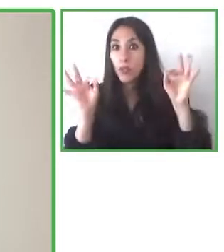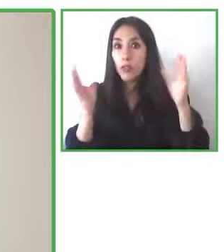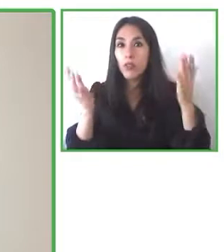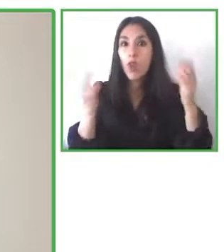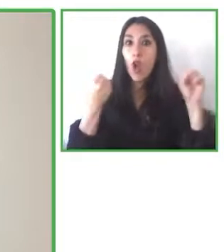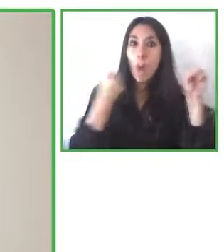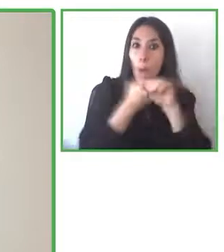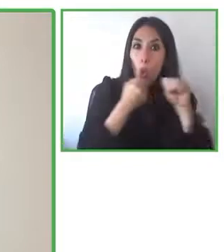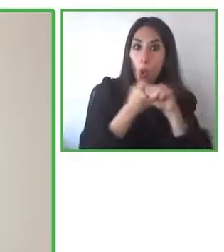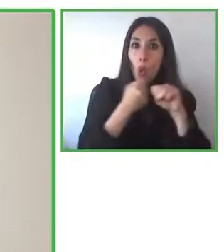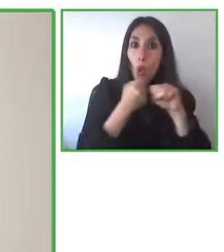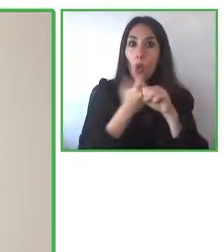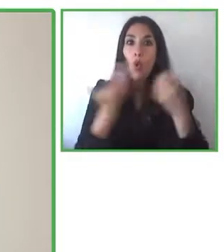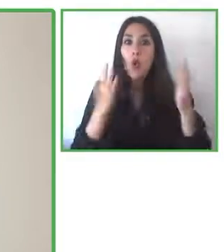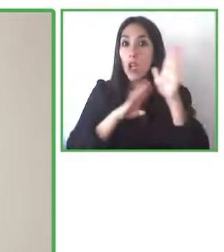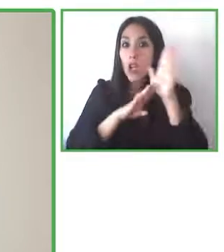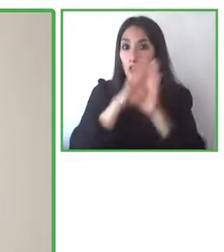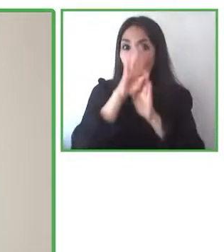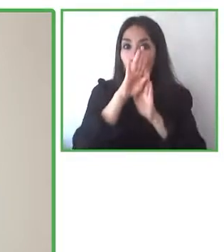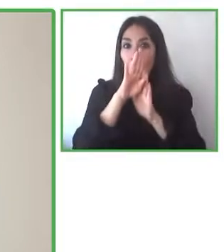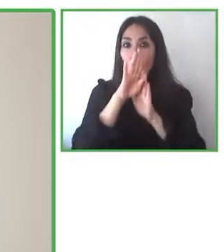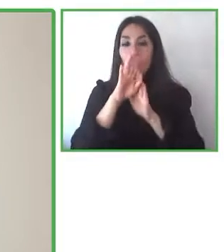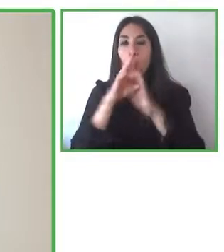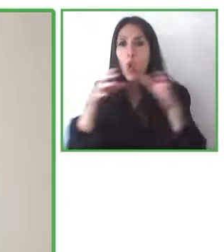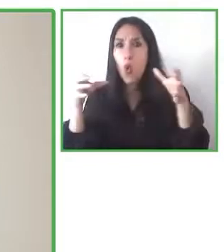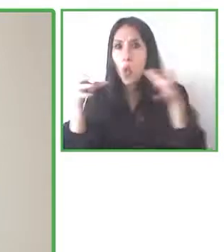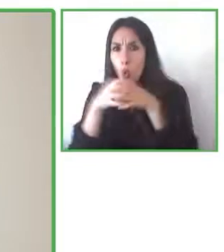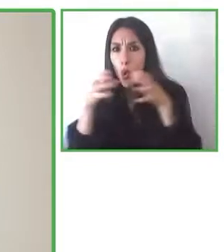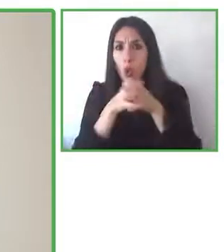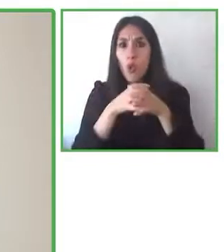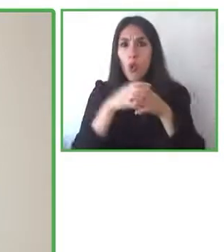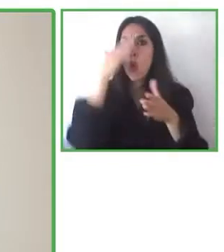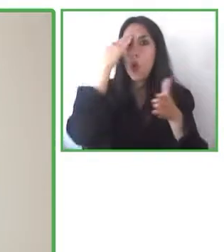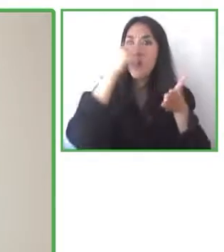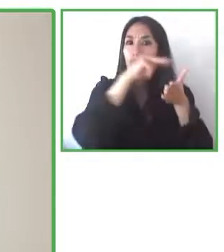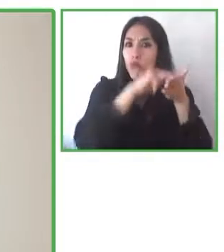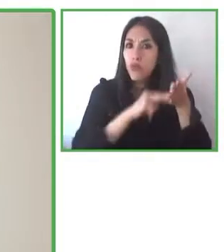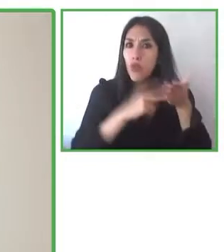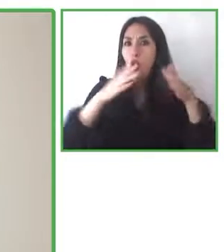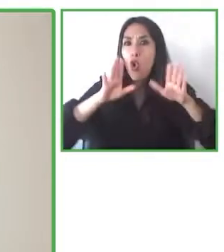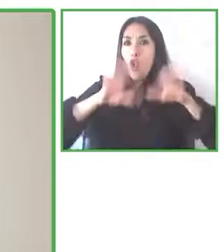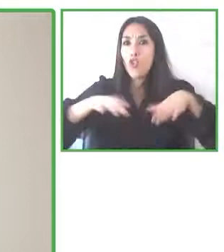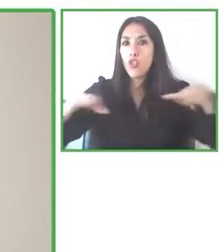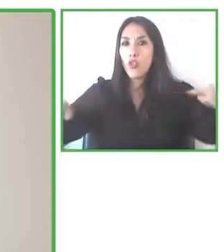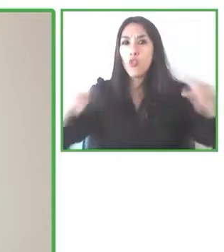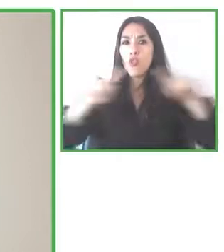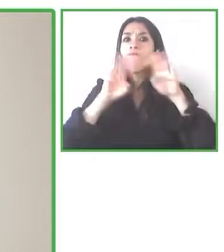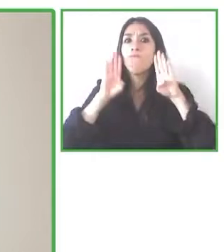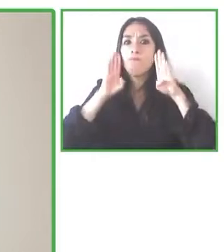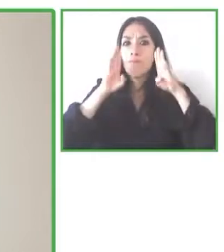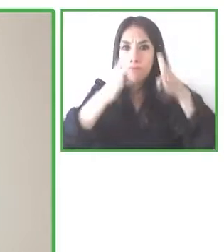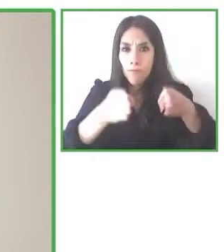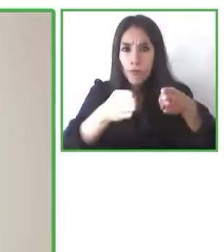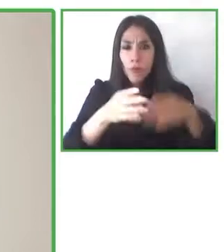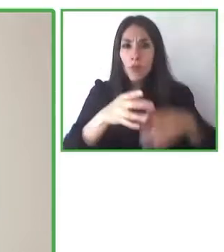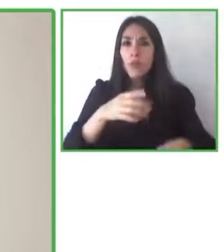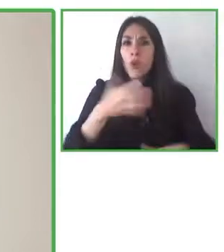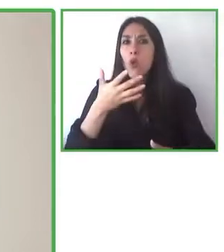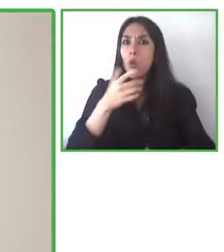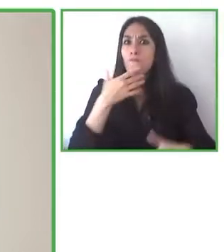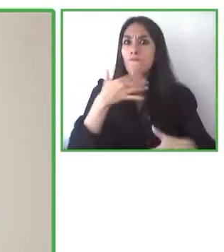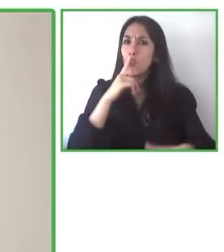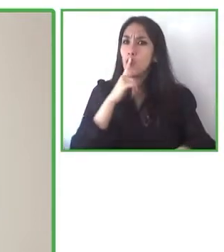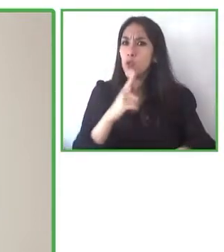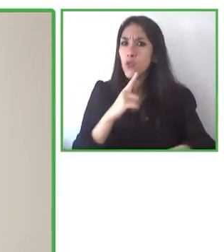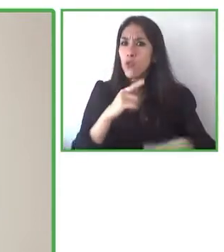las capacidades lectoras de niños con un foco especial hacia niños con síndrome de